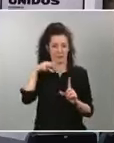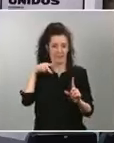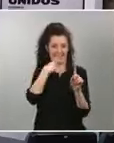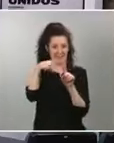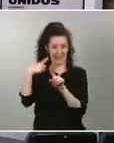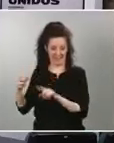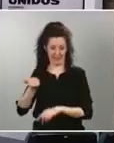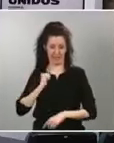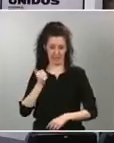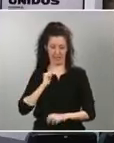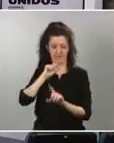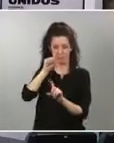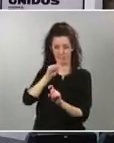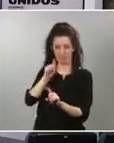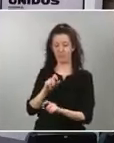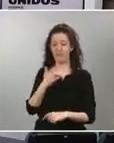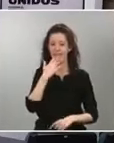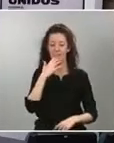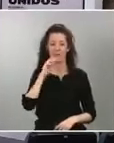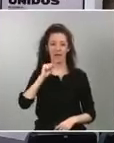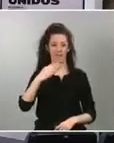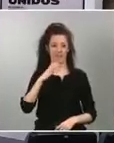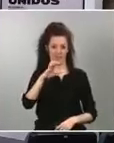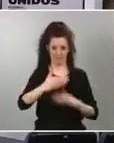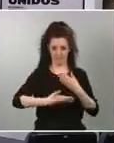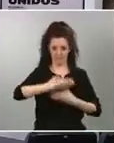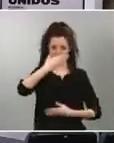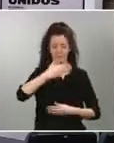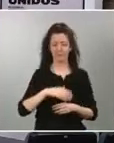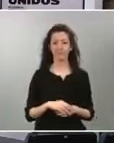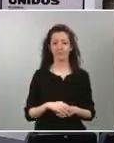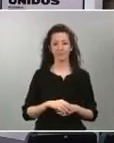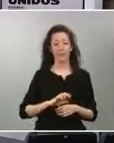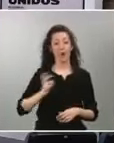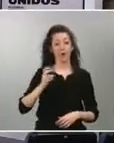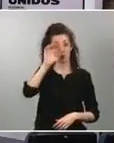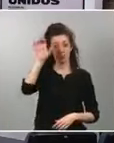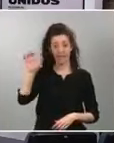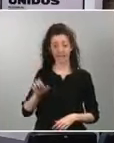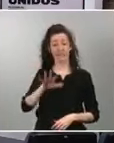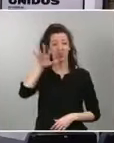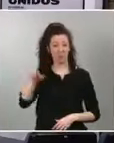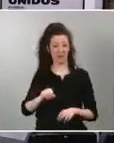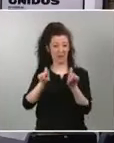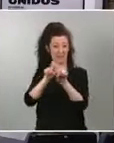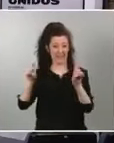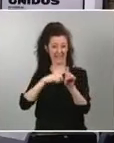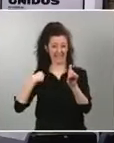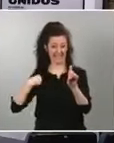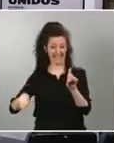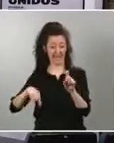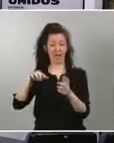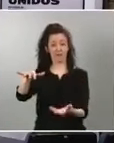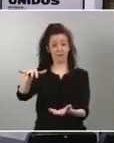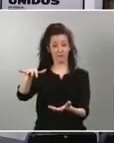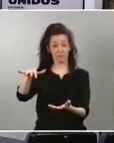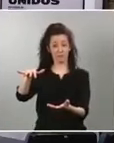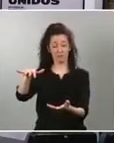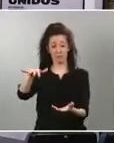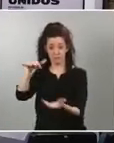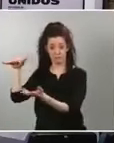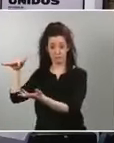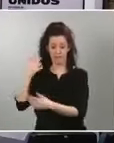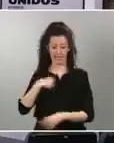Por ejemplo, ABC pregunta, otros países que compraron a la empresa china BioEasy, al ver que fallaban en España, han cancelado los